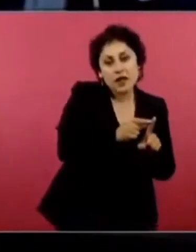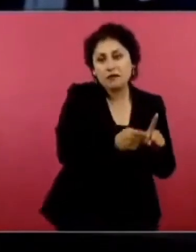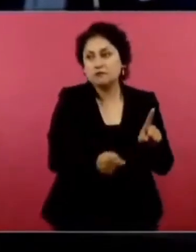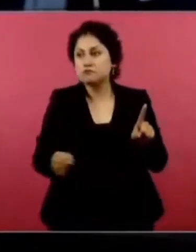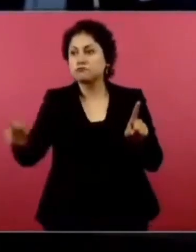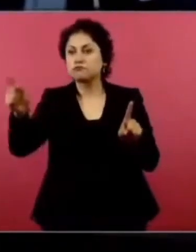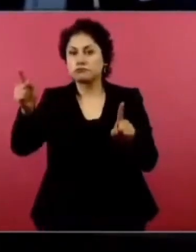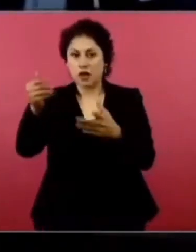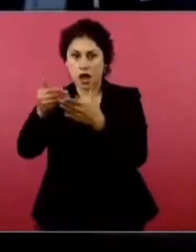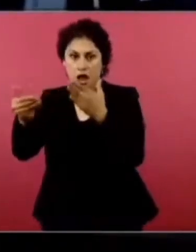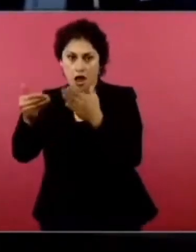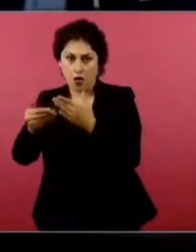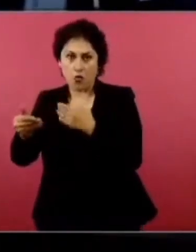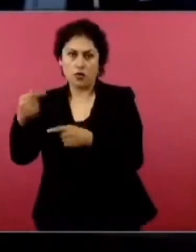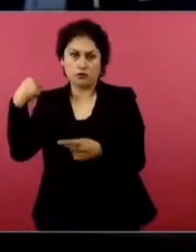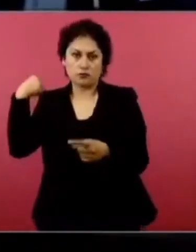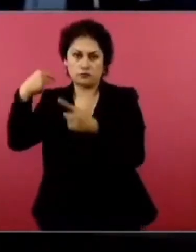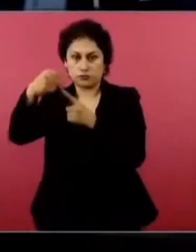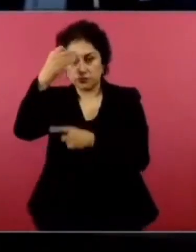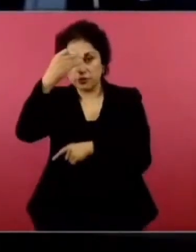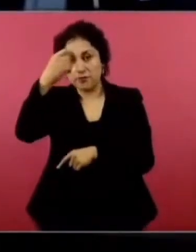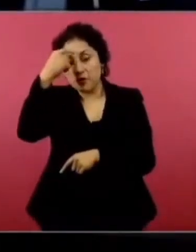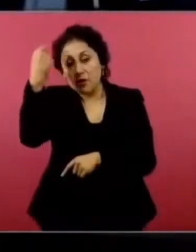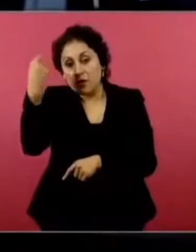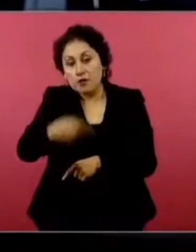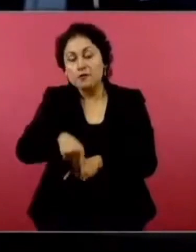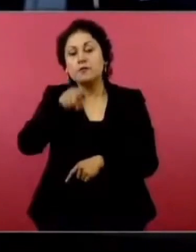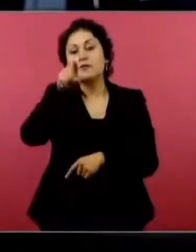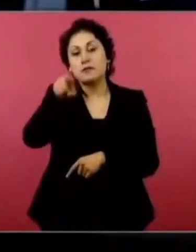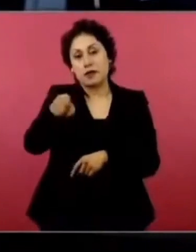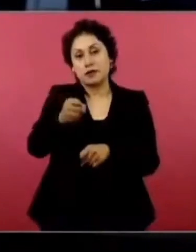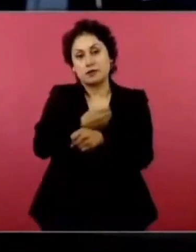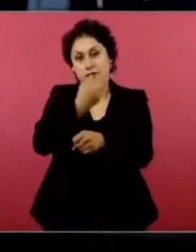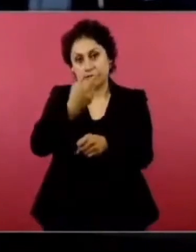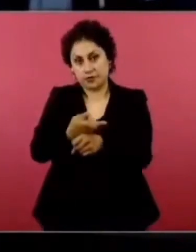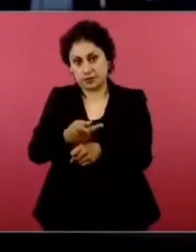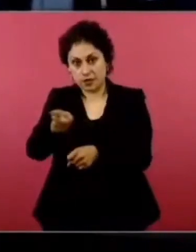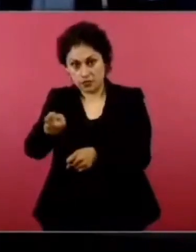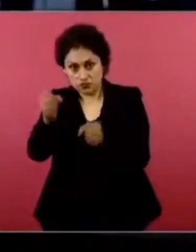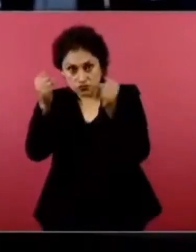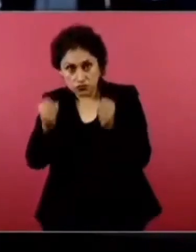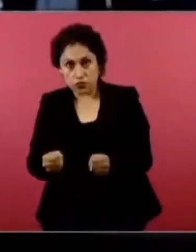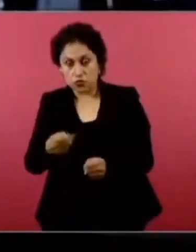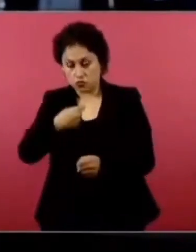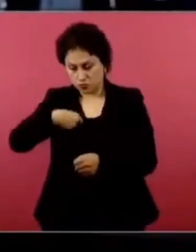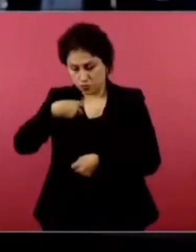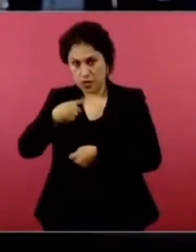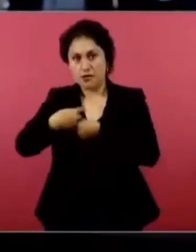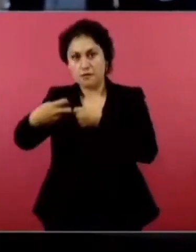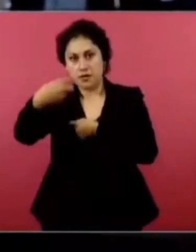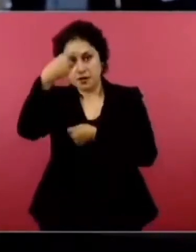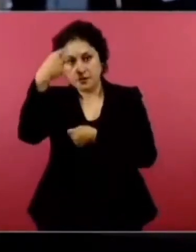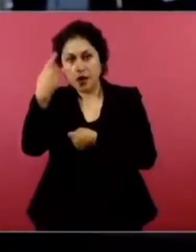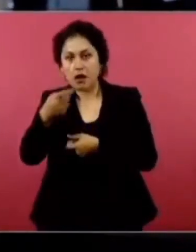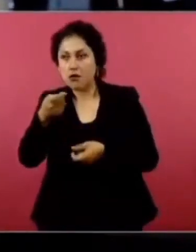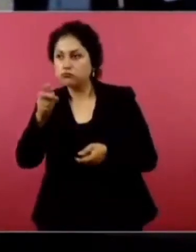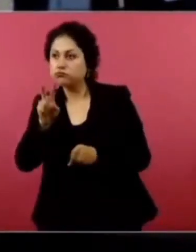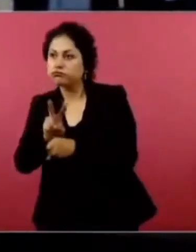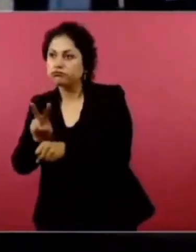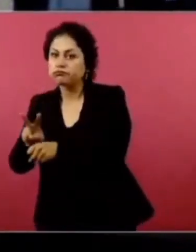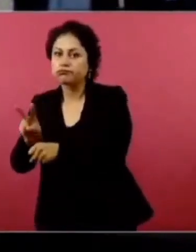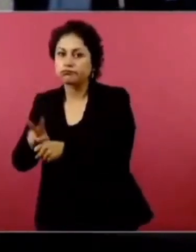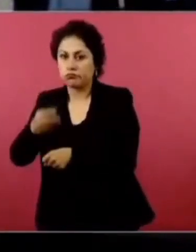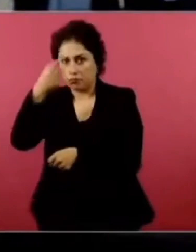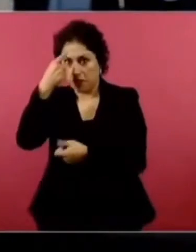tener certeza, junto con el señor secretario, de que las cosas están bien, se van a entregar con claridad a los capitalinos quienes finalmente usamos el